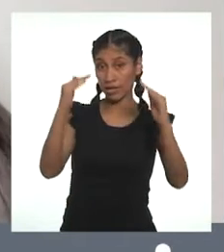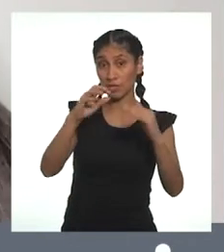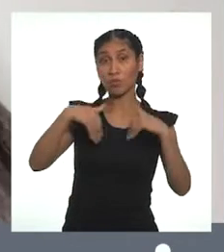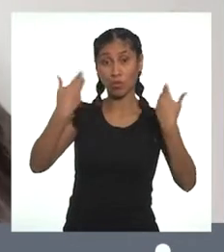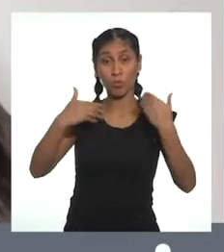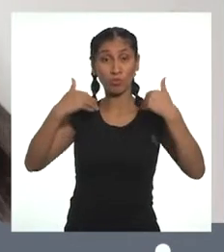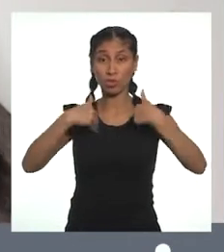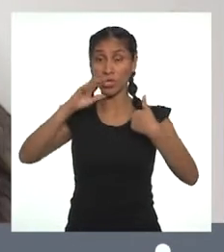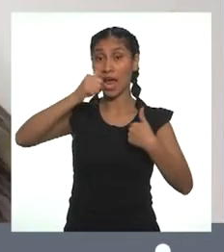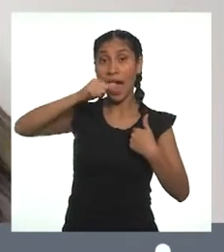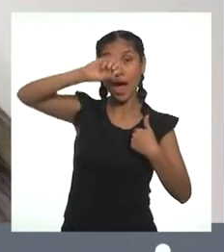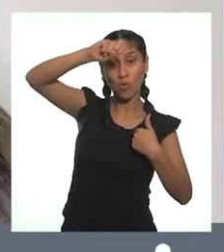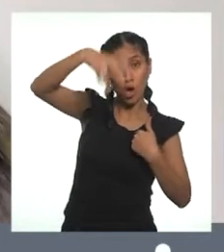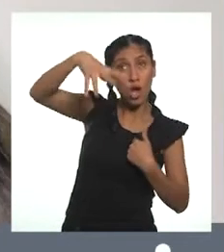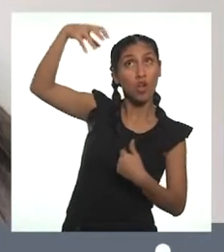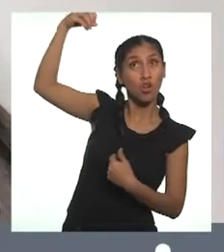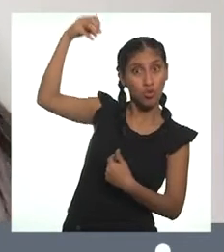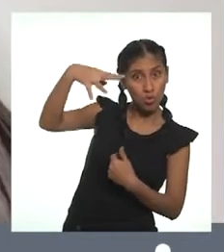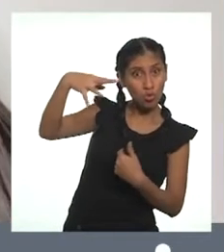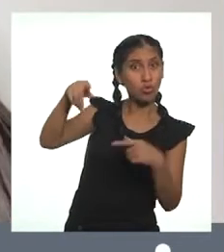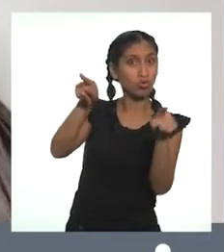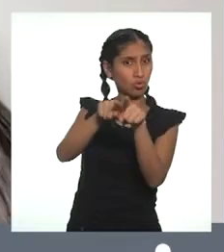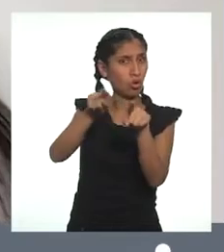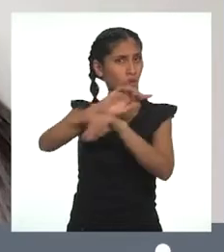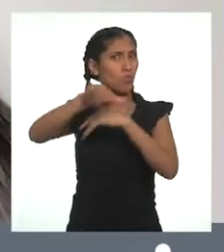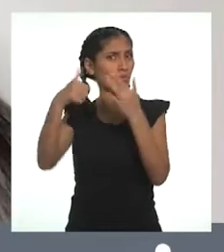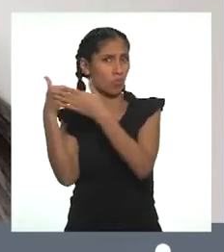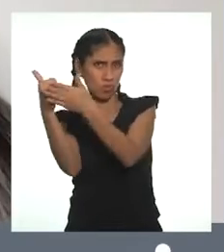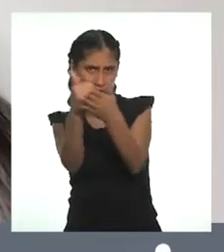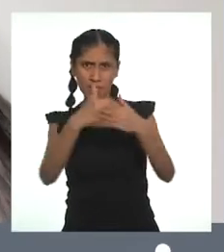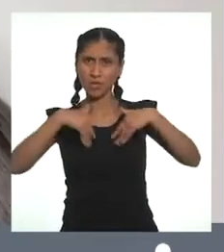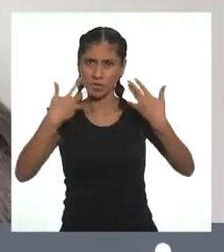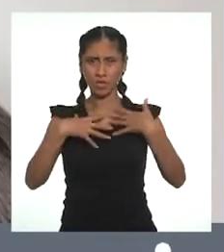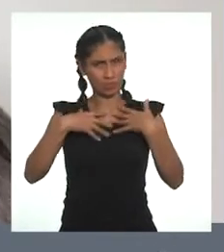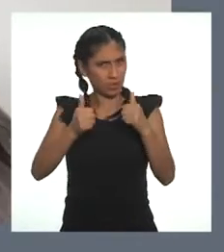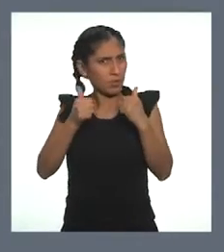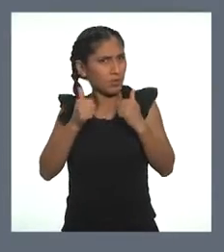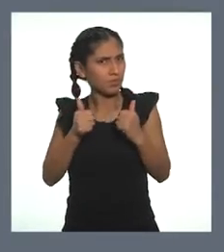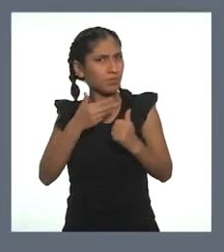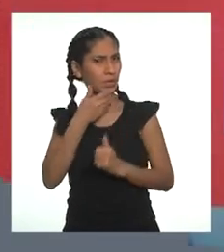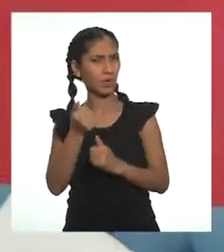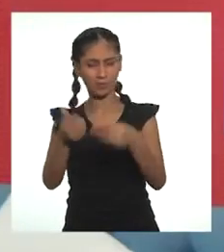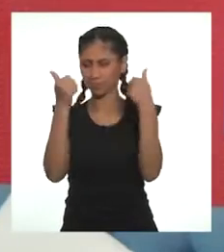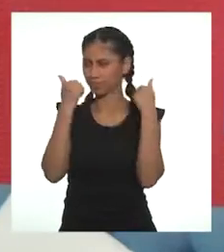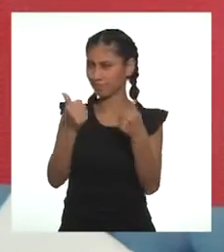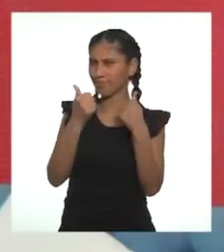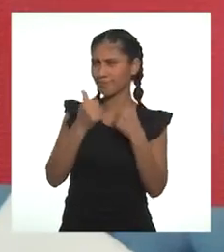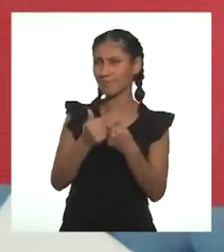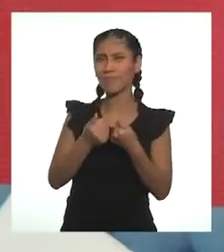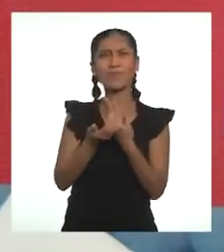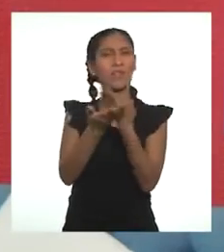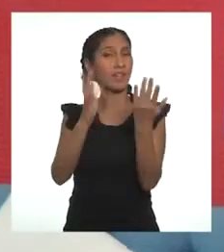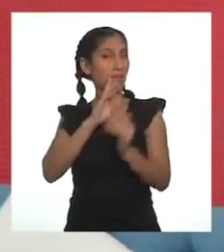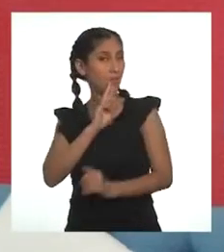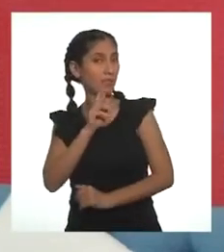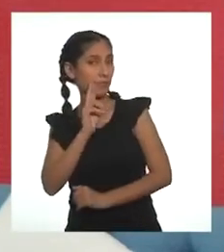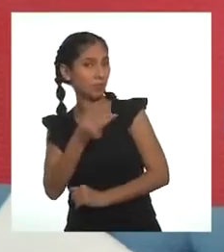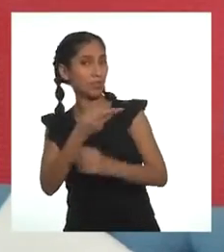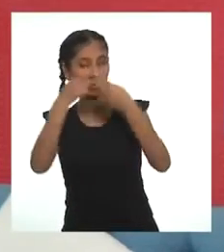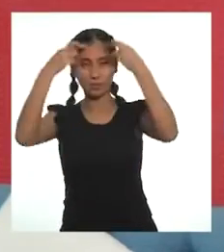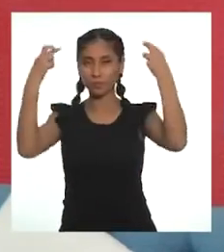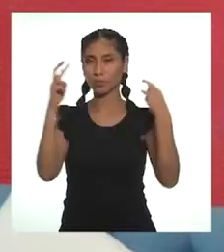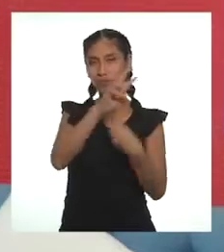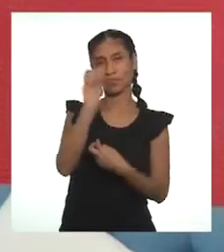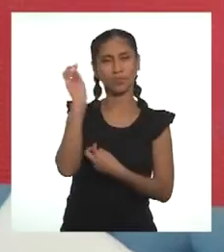servicios básicos porque de esta manera se puede tener un estilo de vida más sostenible para el desarrollo humano. ¡Buen trabajo, Mario! Y las